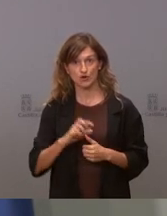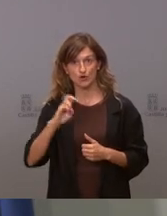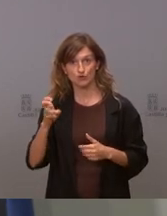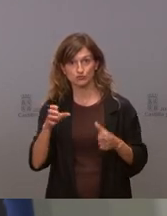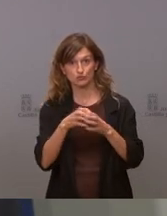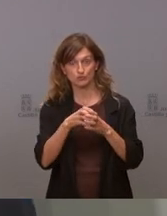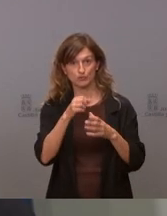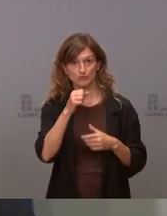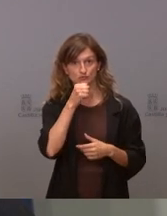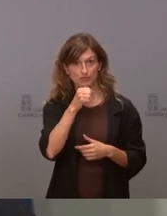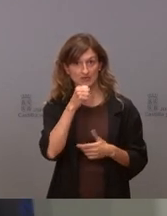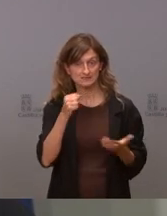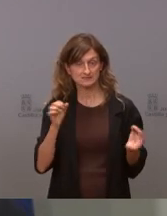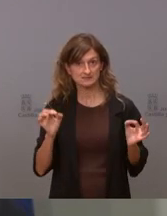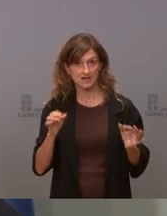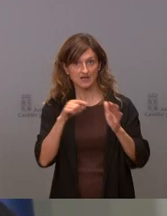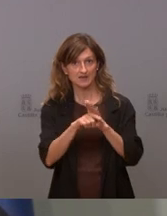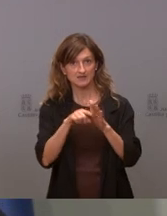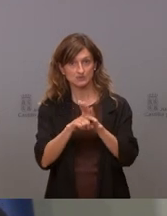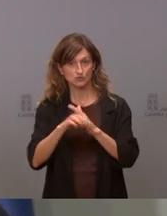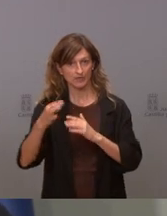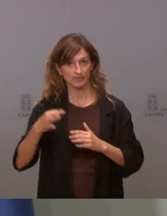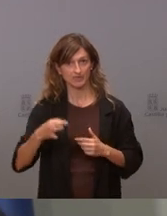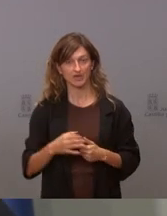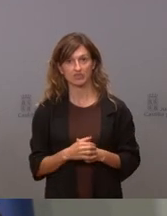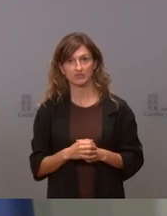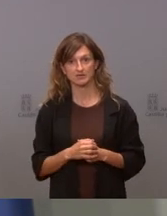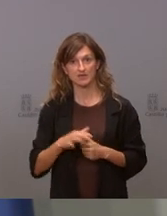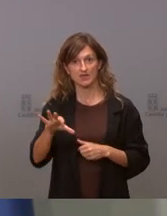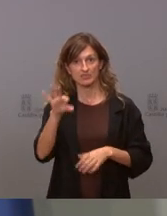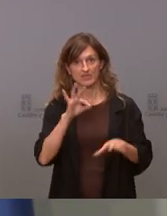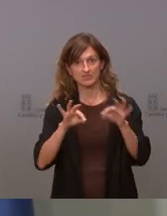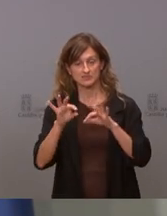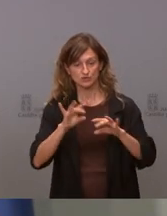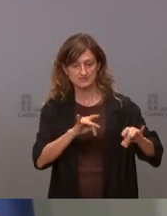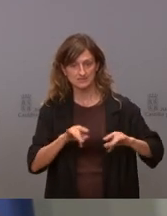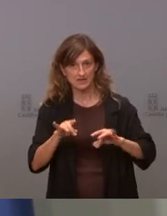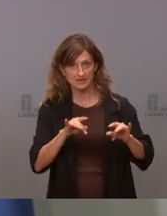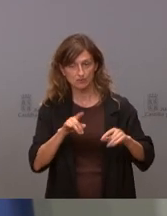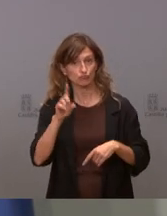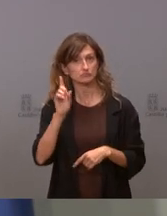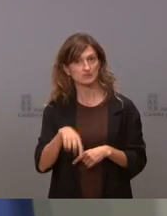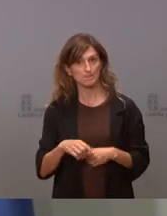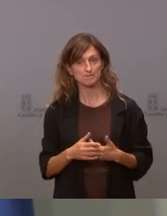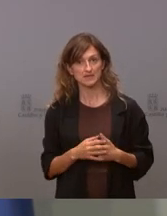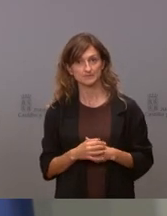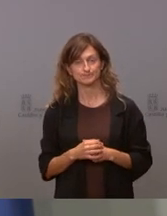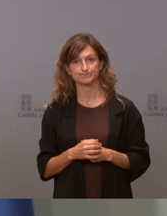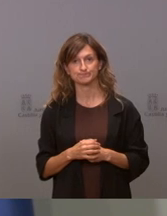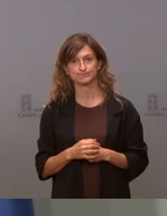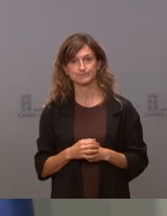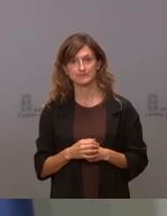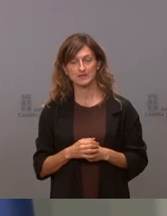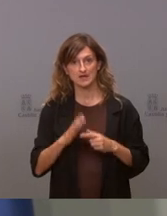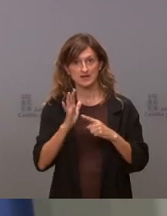estamos con el partido socialista que gestiona de verdad que toma decisiones sobre el terreno que sabe en